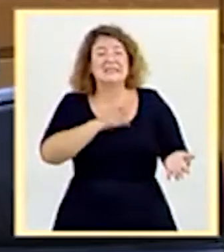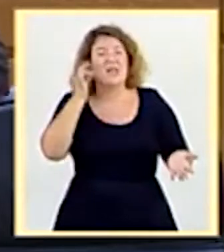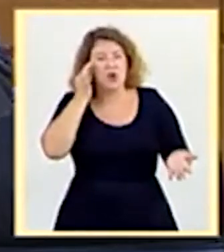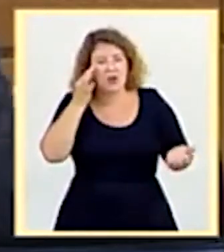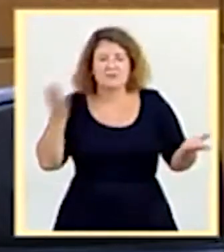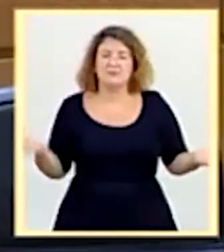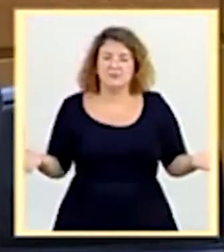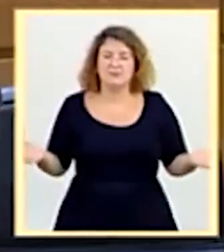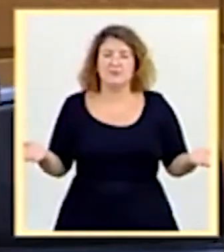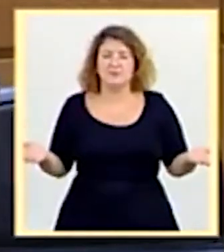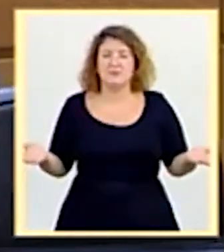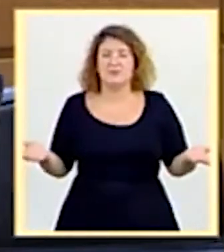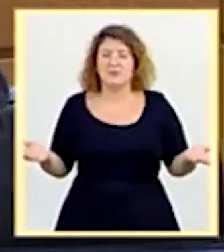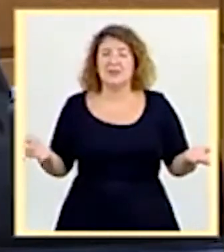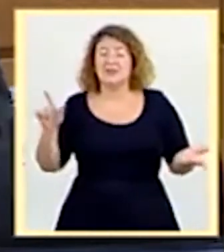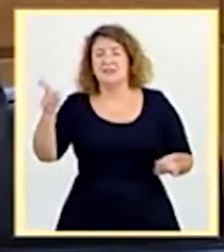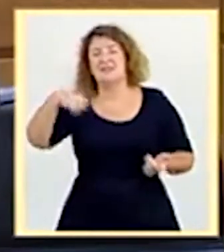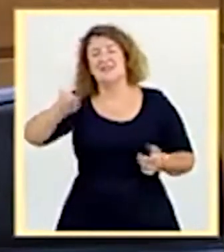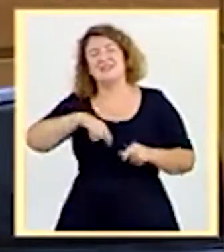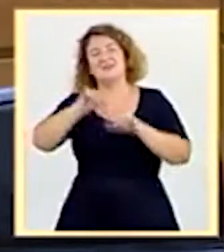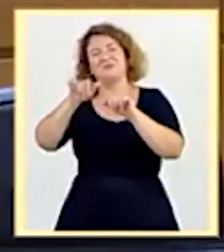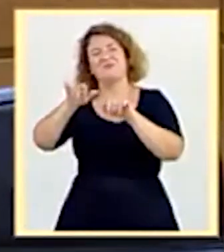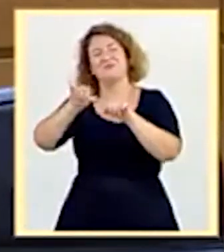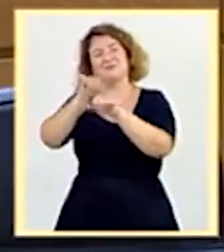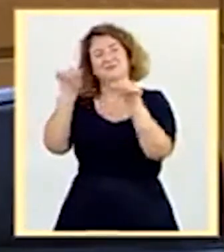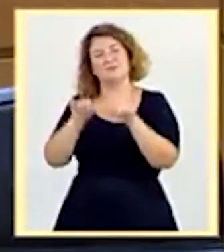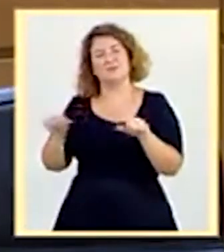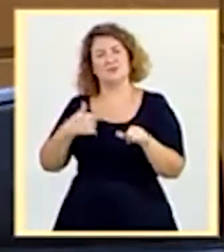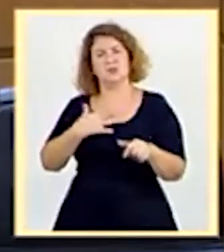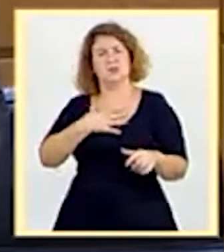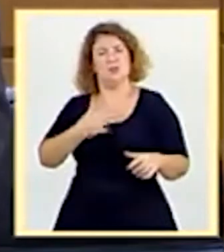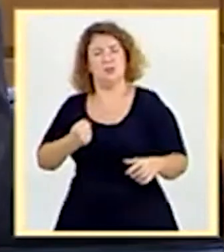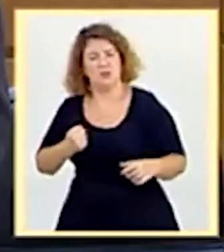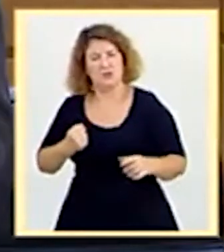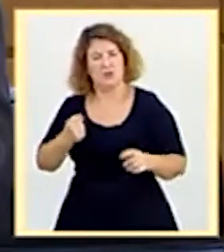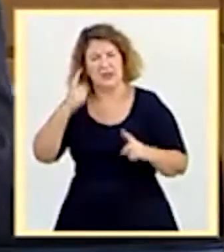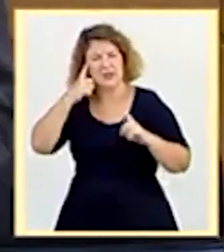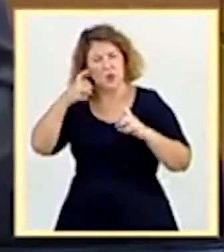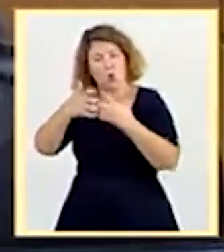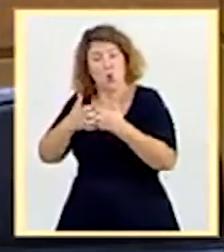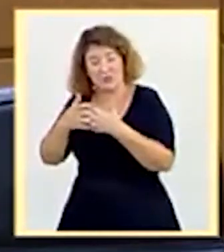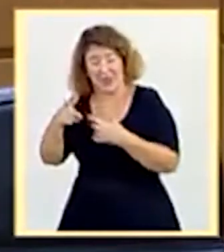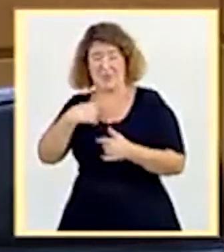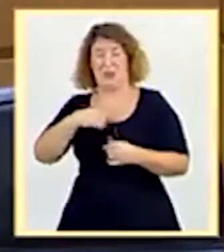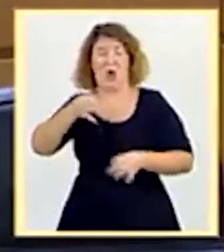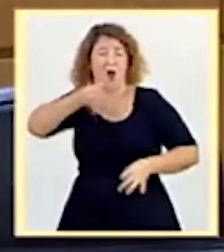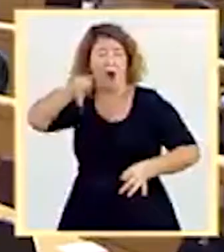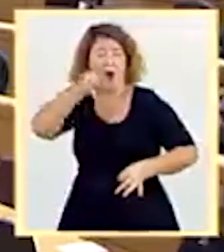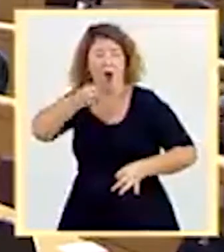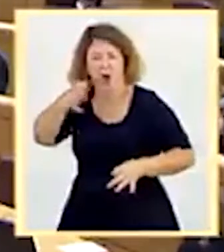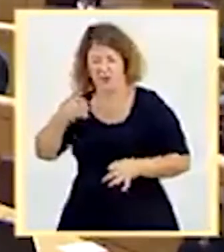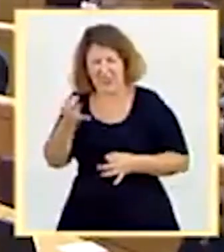¿Qué bien nos iría si la vehemencia que usted emplea en su intervención la pusiera en combatir al virus? No se confunda,